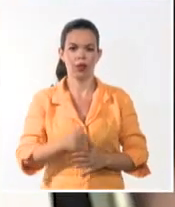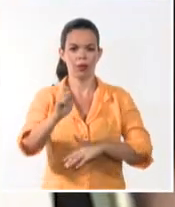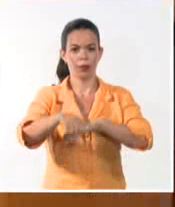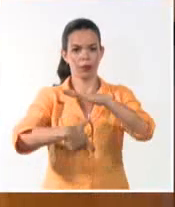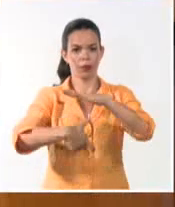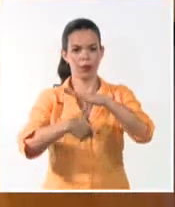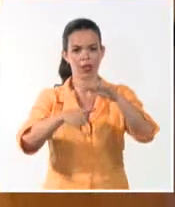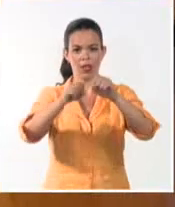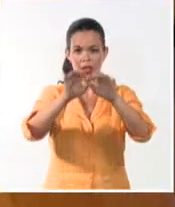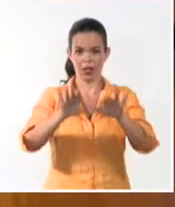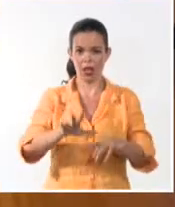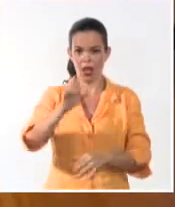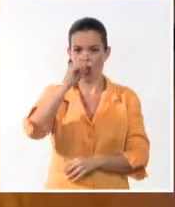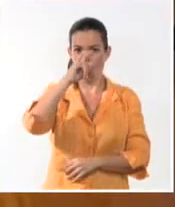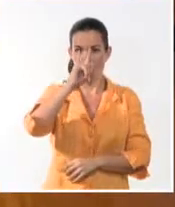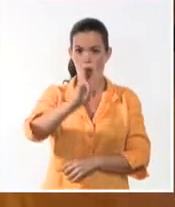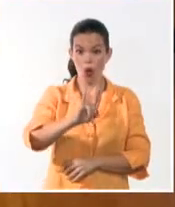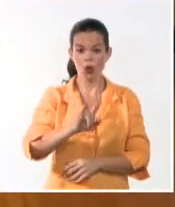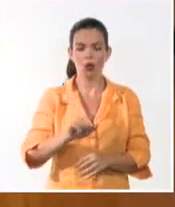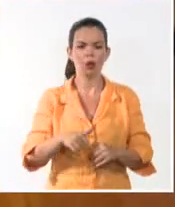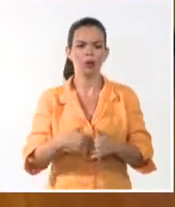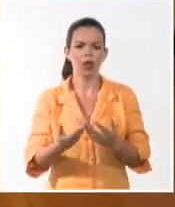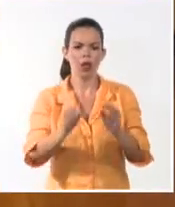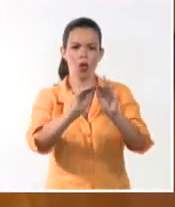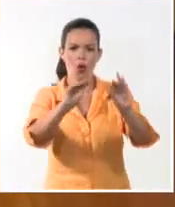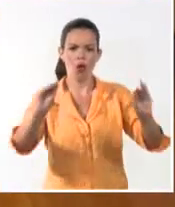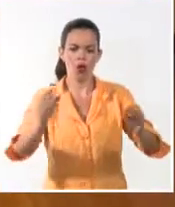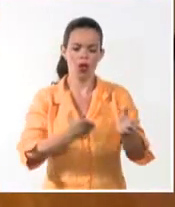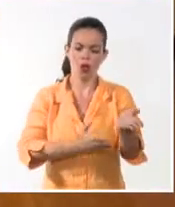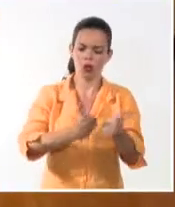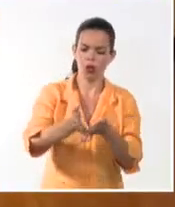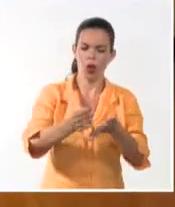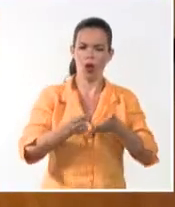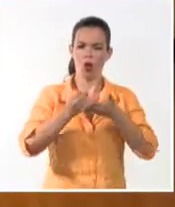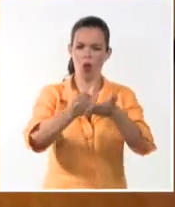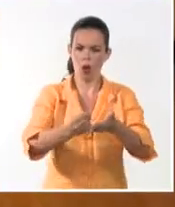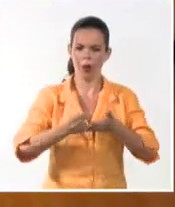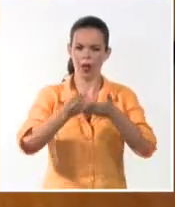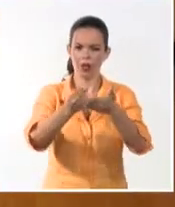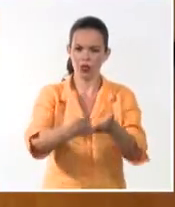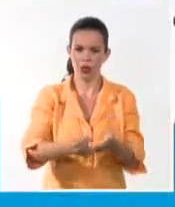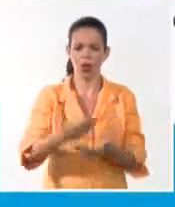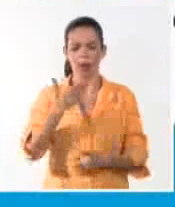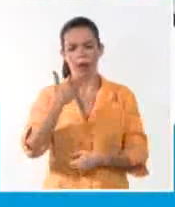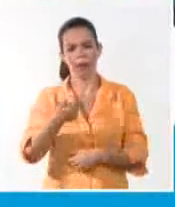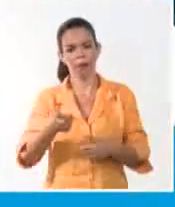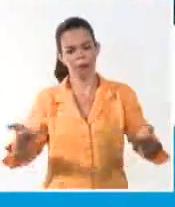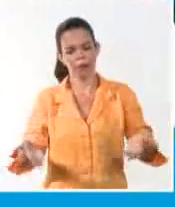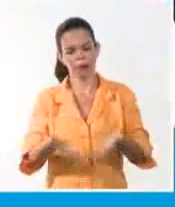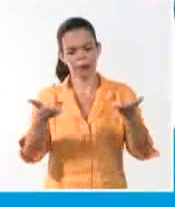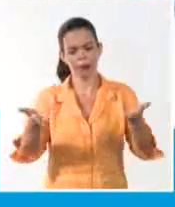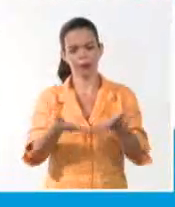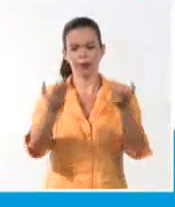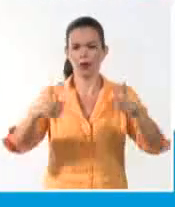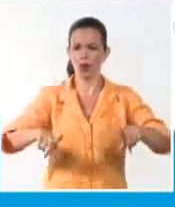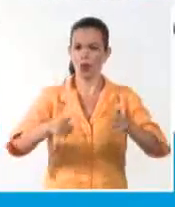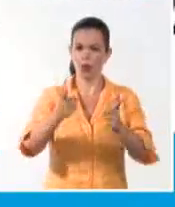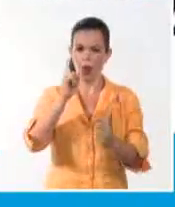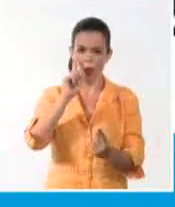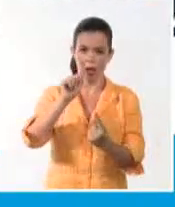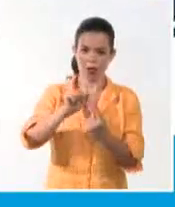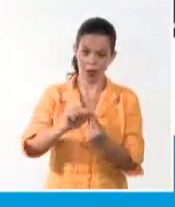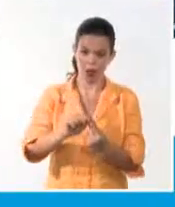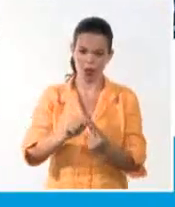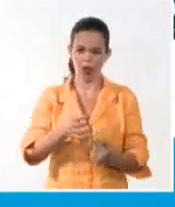de la ONU, Amina Mohamed, instó a impulsar la cooperación y acelerar el rumbo para cumplir los objetivos, según subrayó acerca de la